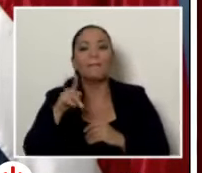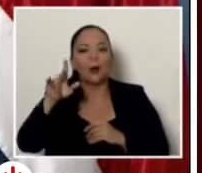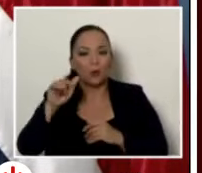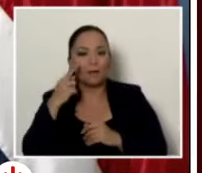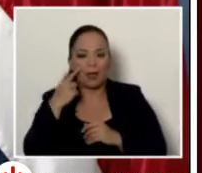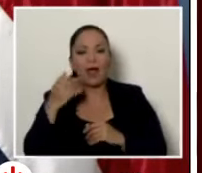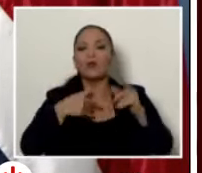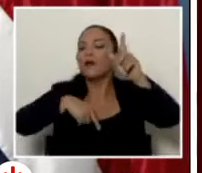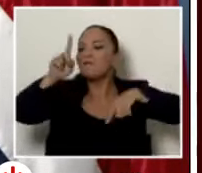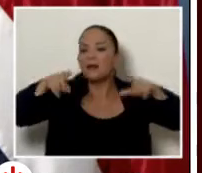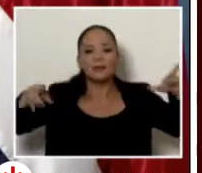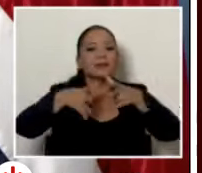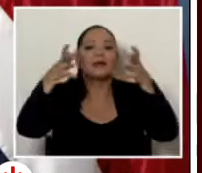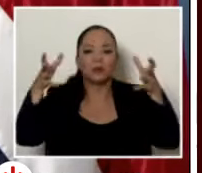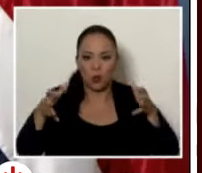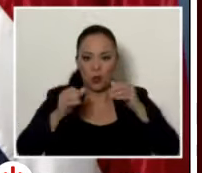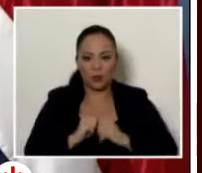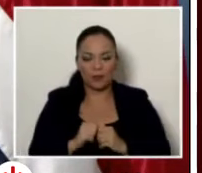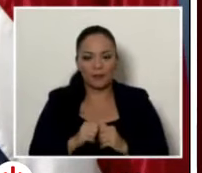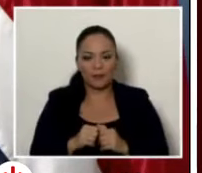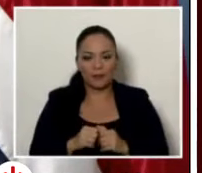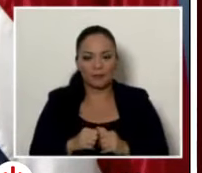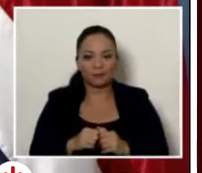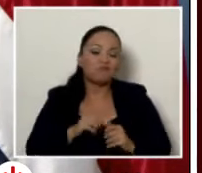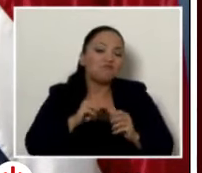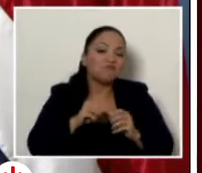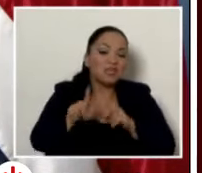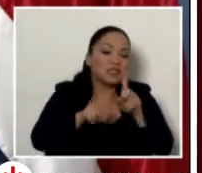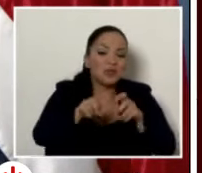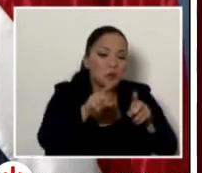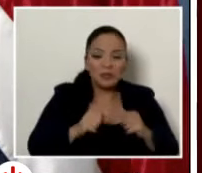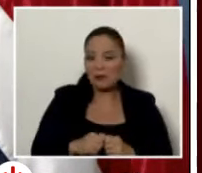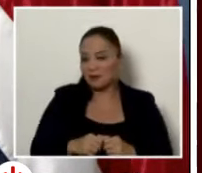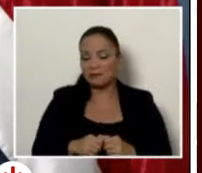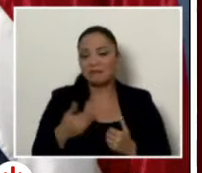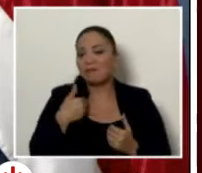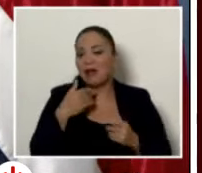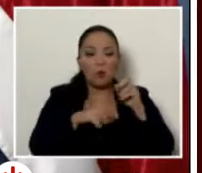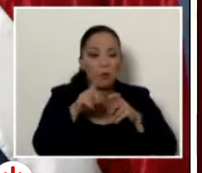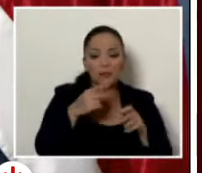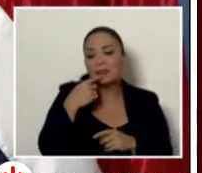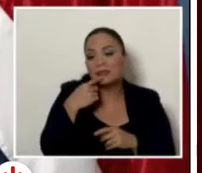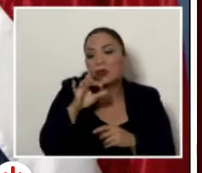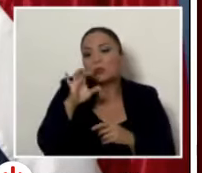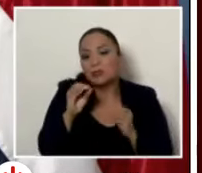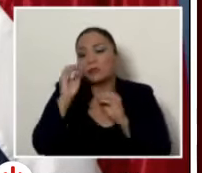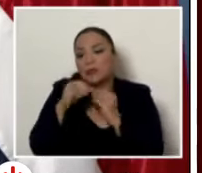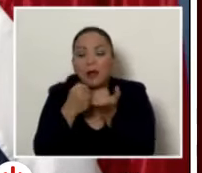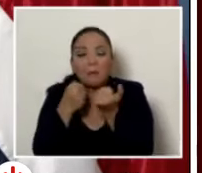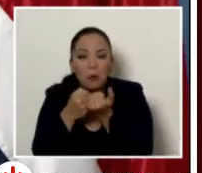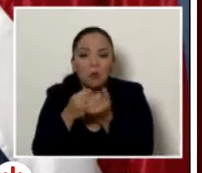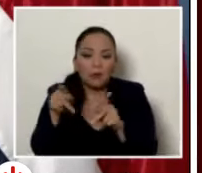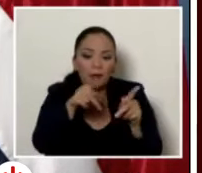variancia enorme de las encuestas hay encuestas que dicen que es el 80% del apoyo popular